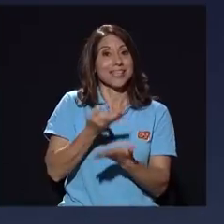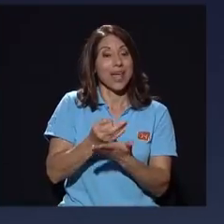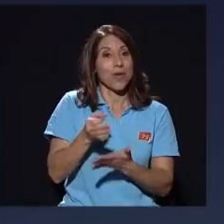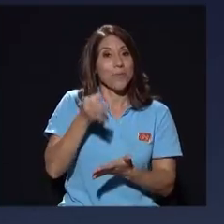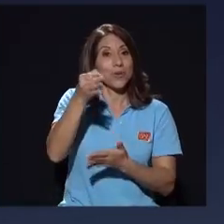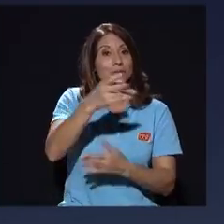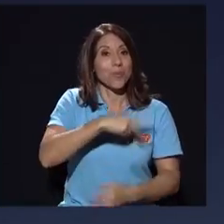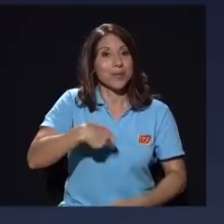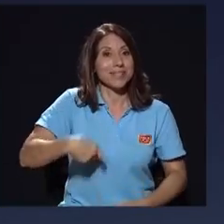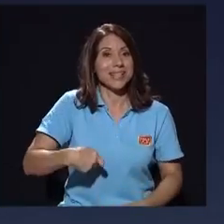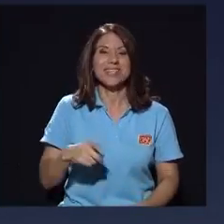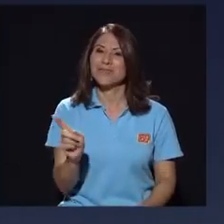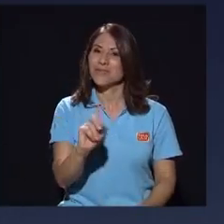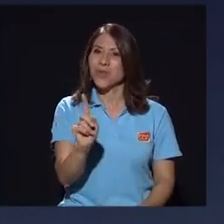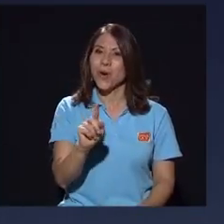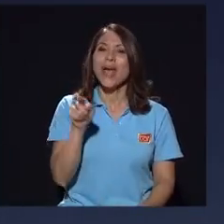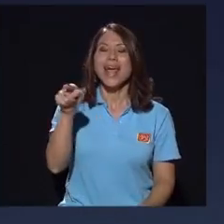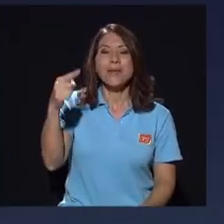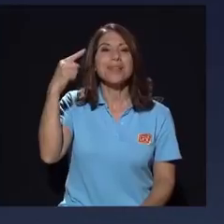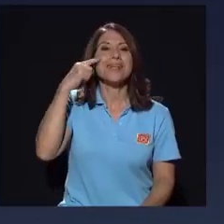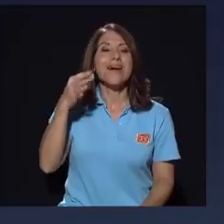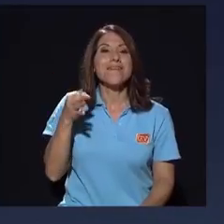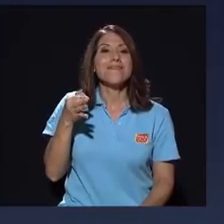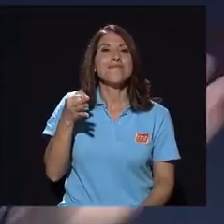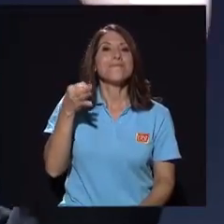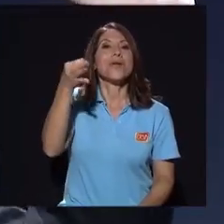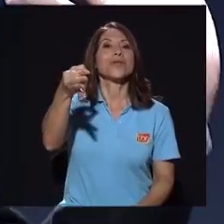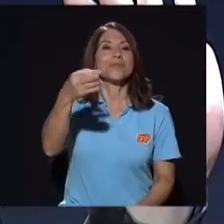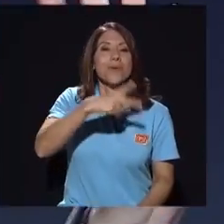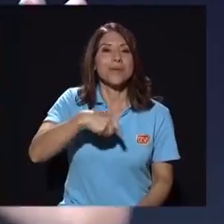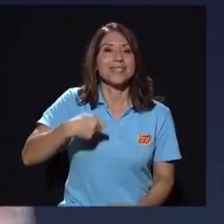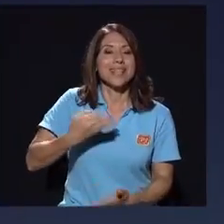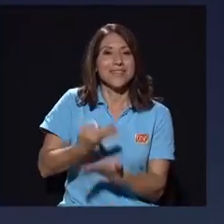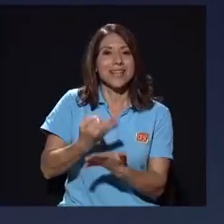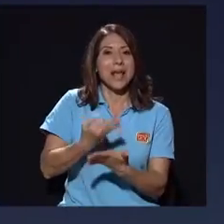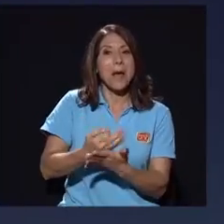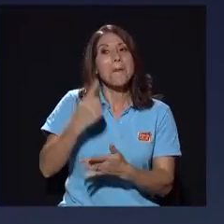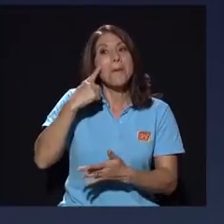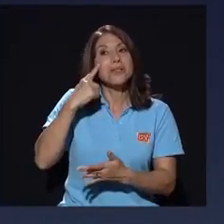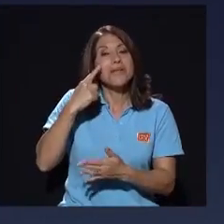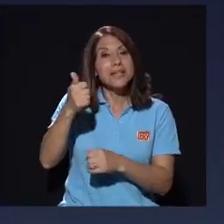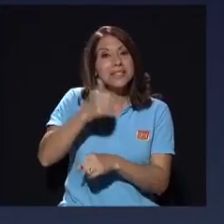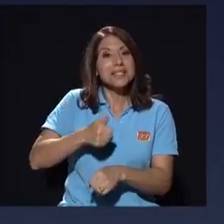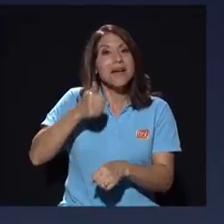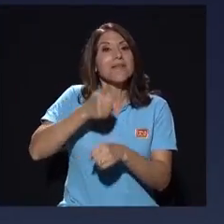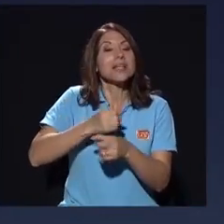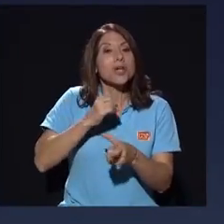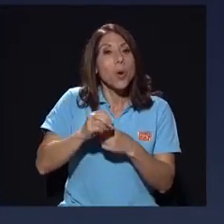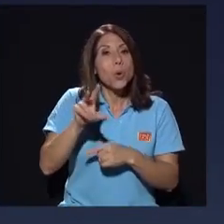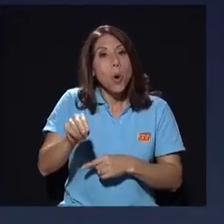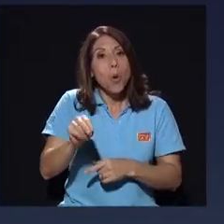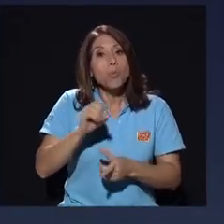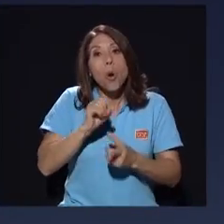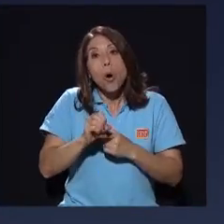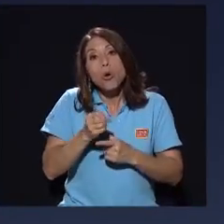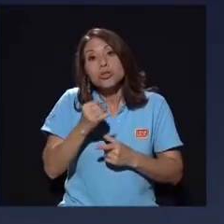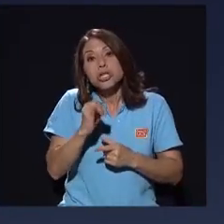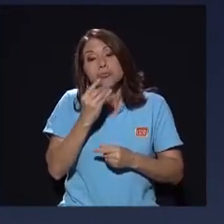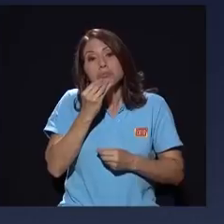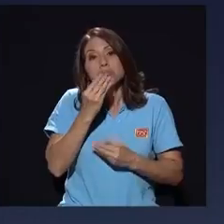él pensaba financiar al otro presidente pero eso también ya veremos si se logra establecer o no o si alguien se anima a decirlo o no